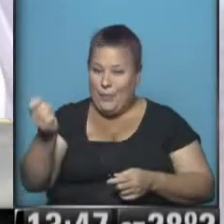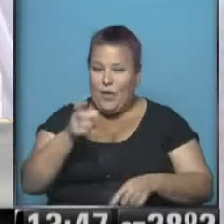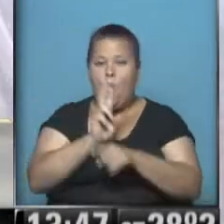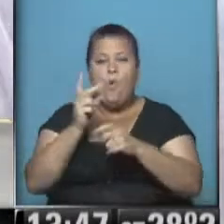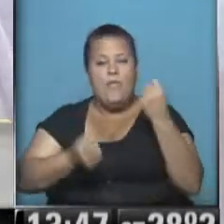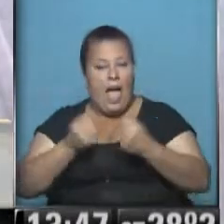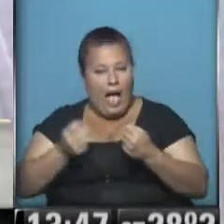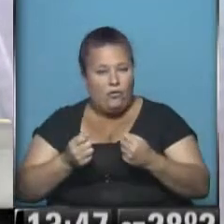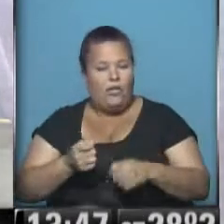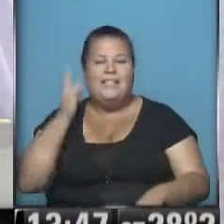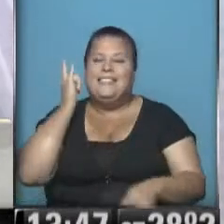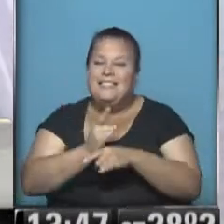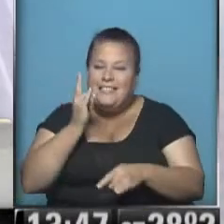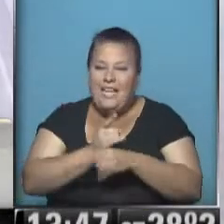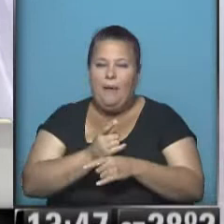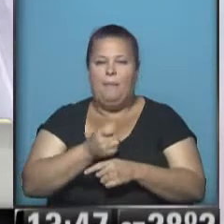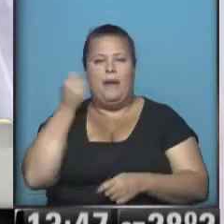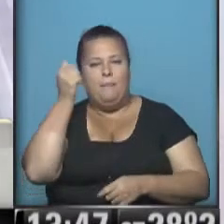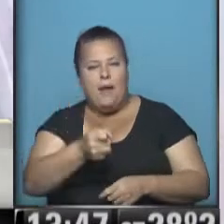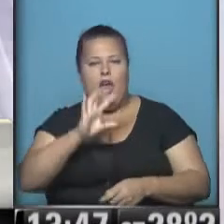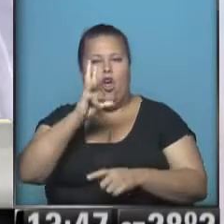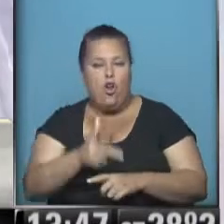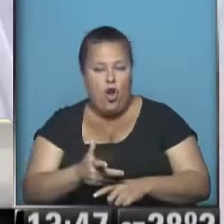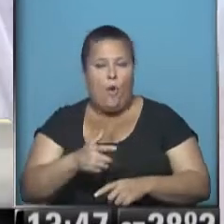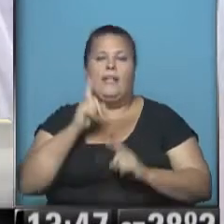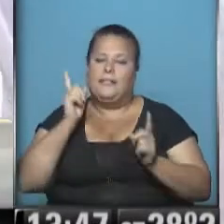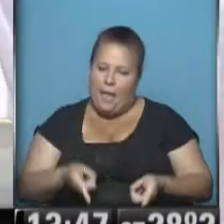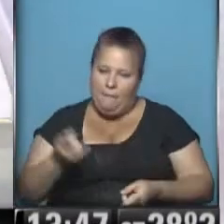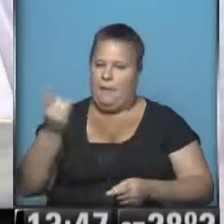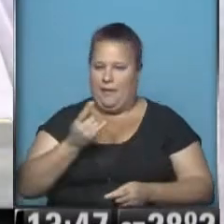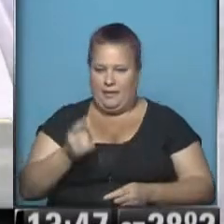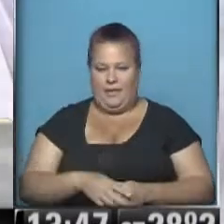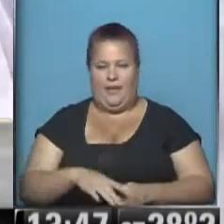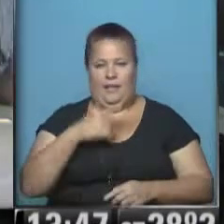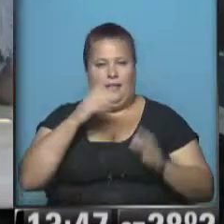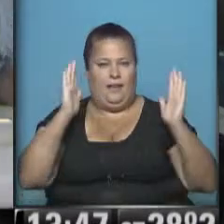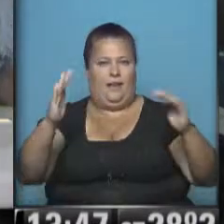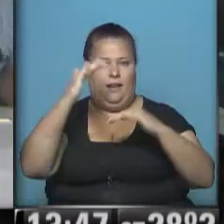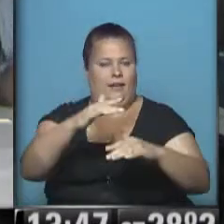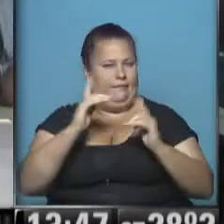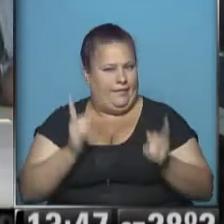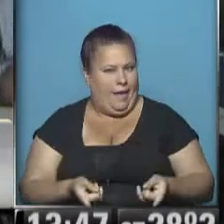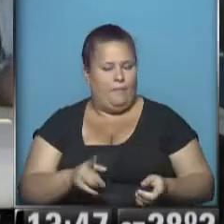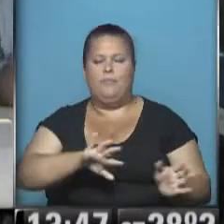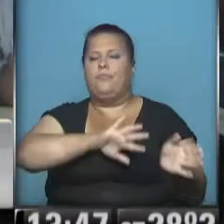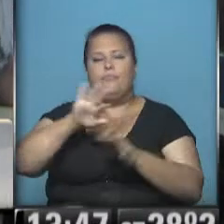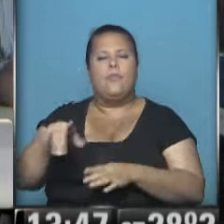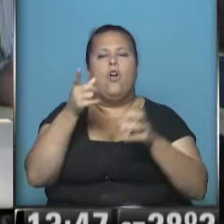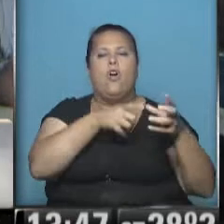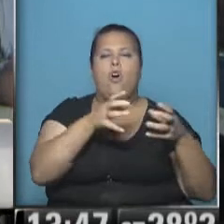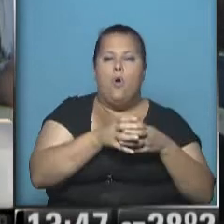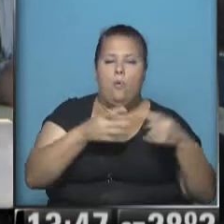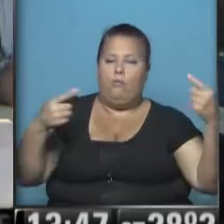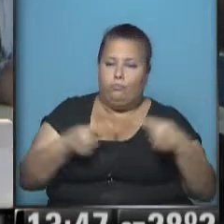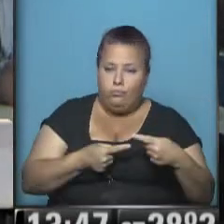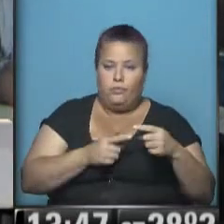cuidacoches siempre agreden, siempre roban, lo cual también es mentira. Y estigmatizante absolutamente. Ahora, del otro lado, diametralmente